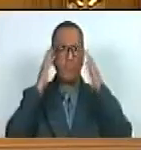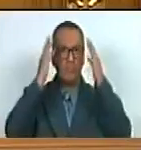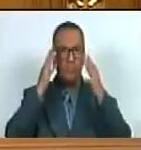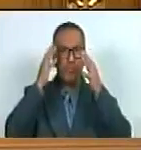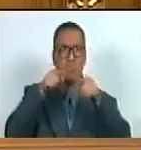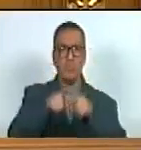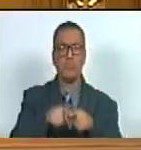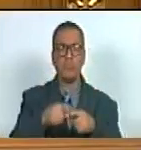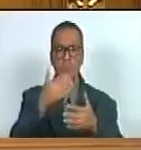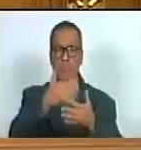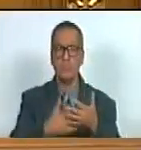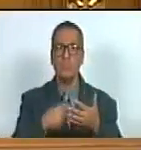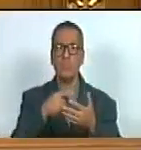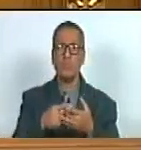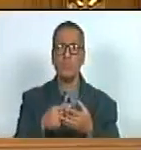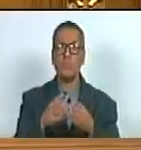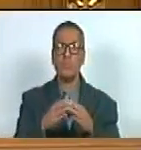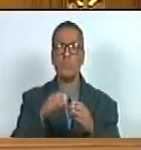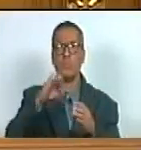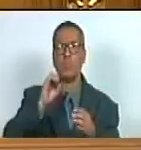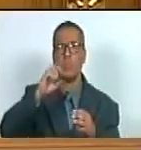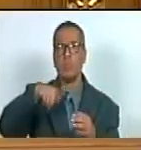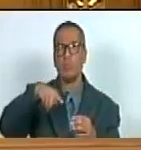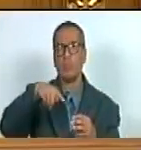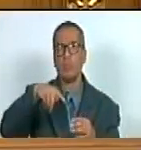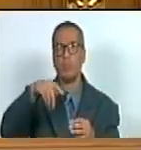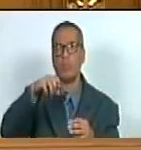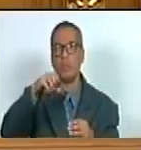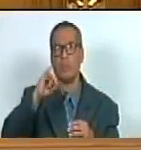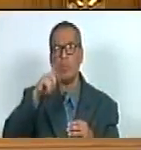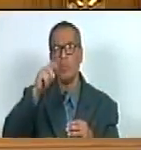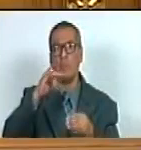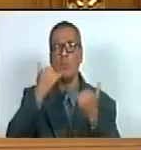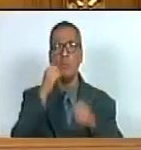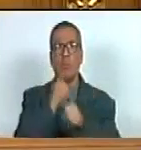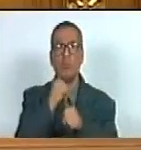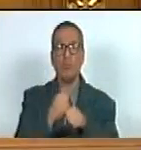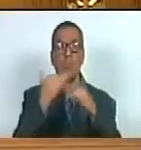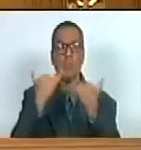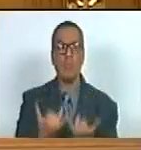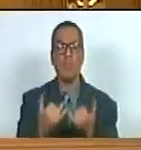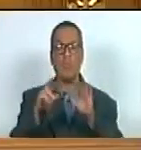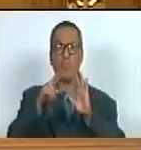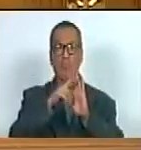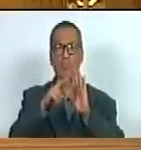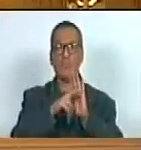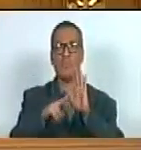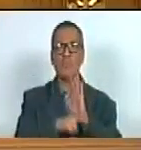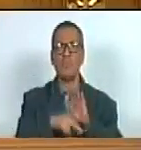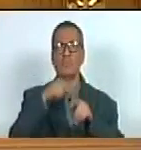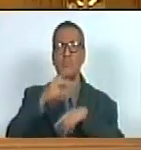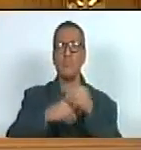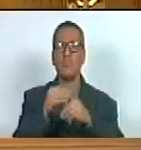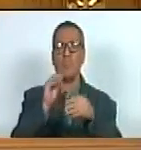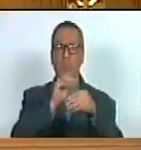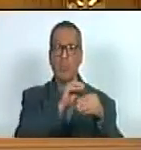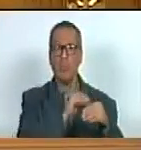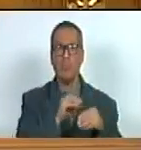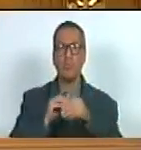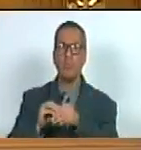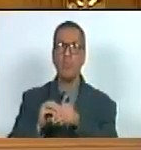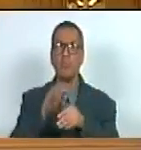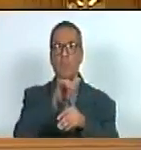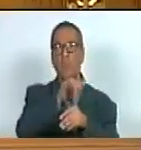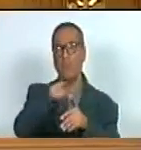se instruya al CONACTI para que trabaje desde ya el reglamento y que sean convocados los